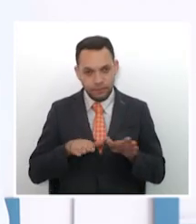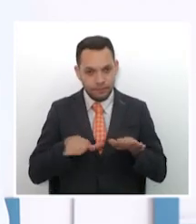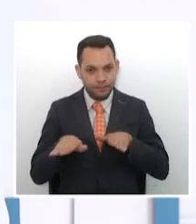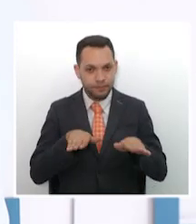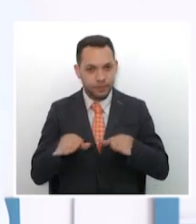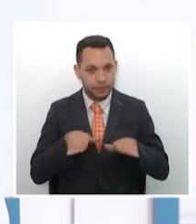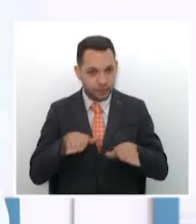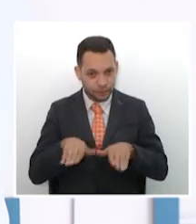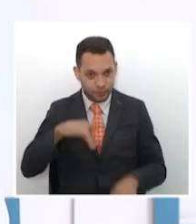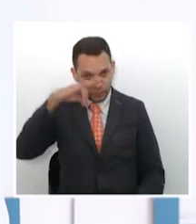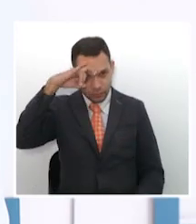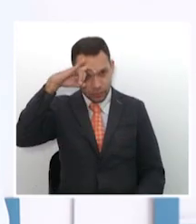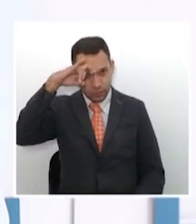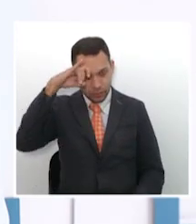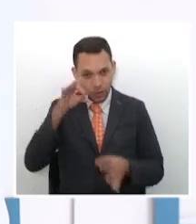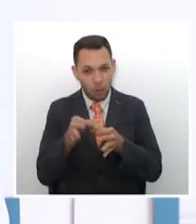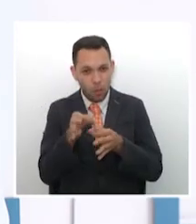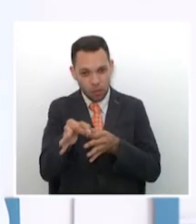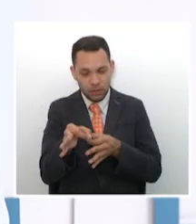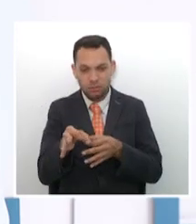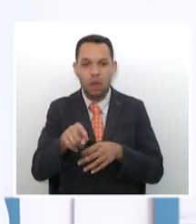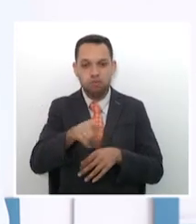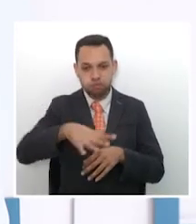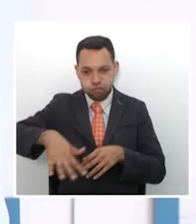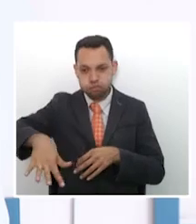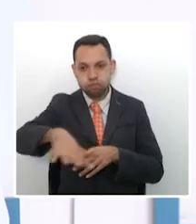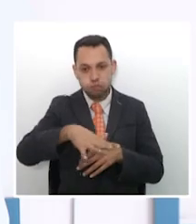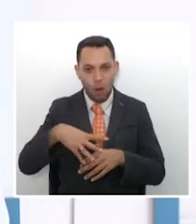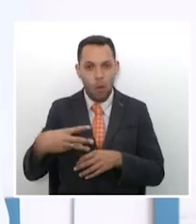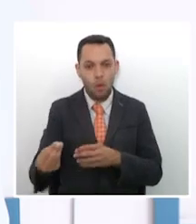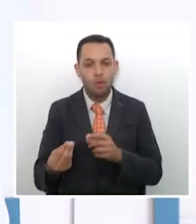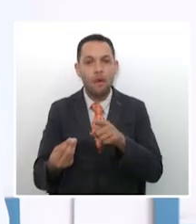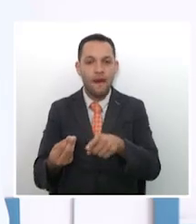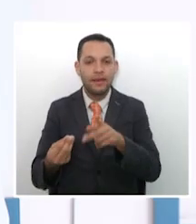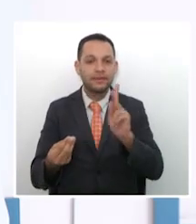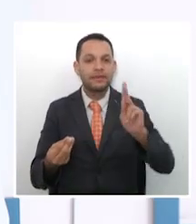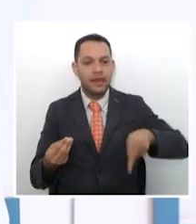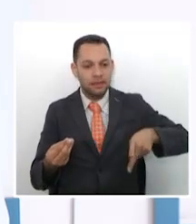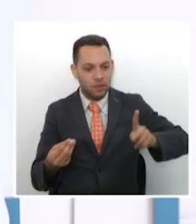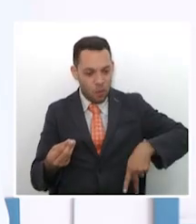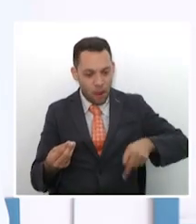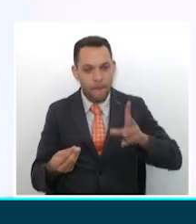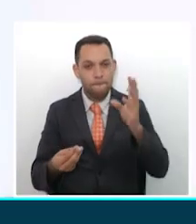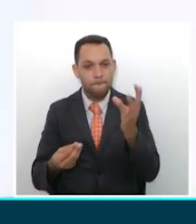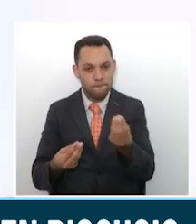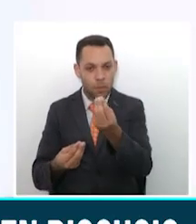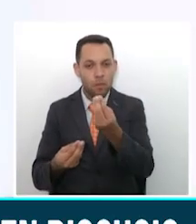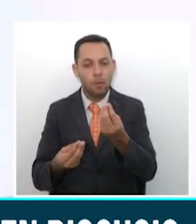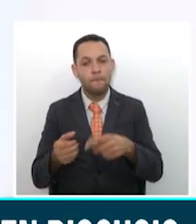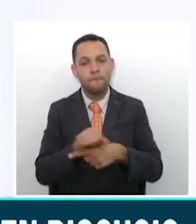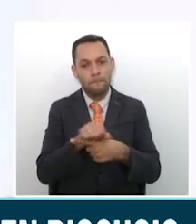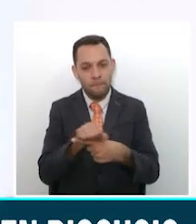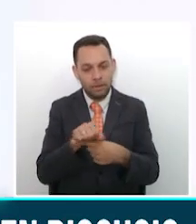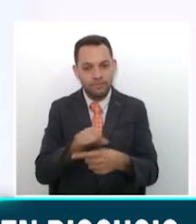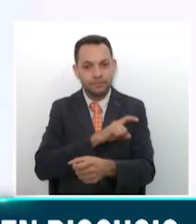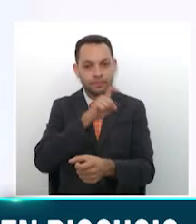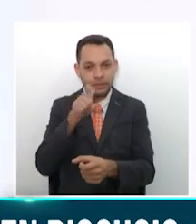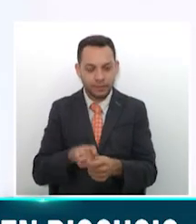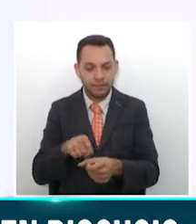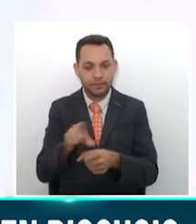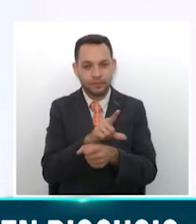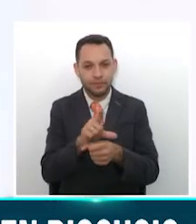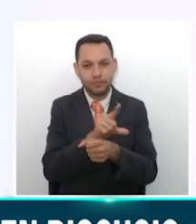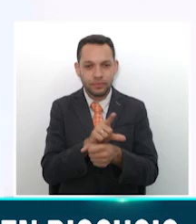municipio de Riosucio, en el departamento de Caldas, donde hay un muy buen número de escuelas y además muchos practicantes de esta disciplina. La Liga Departamental